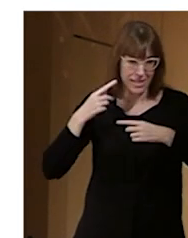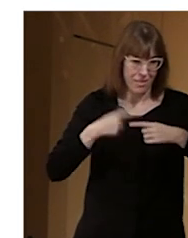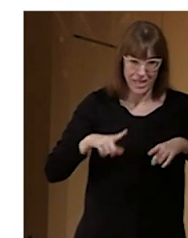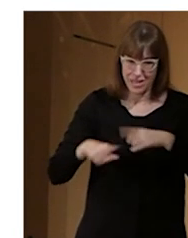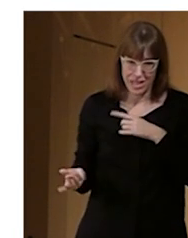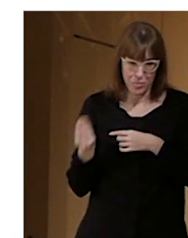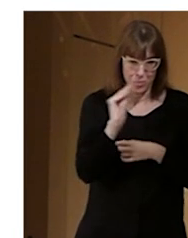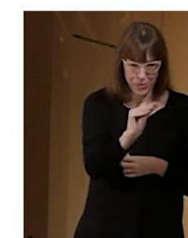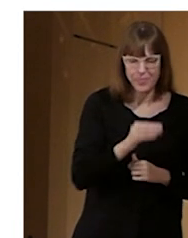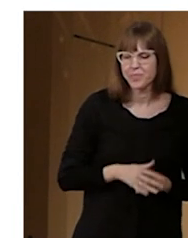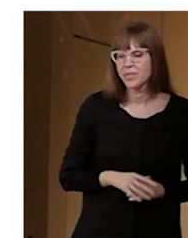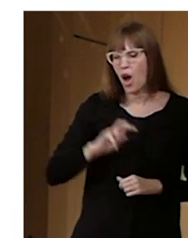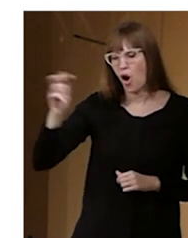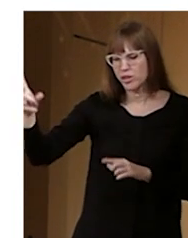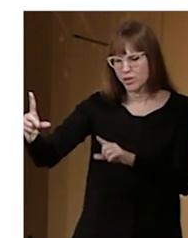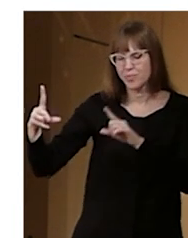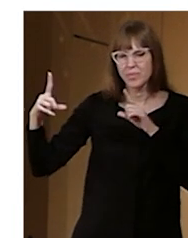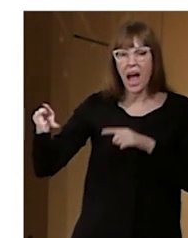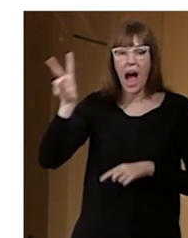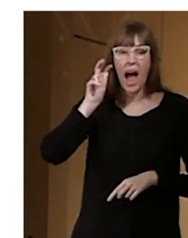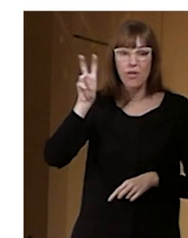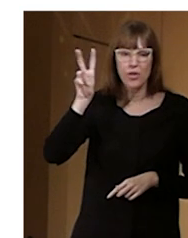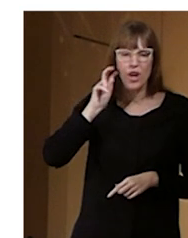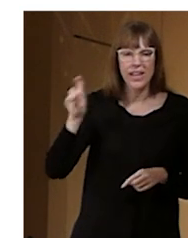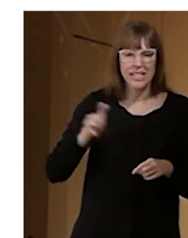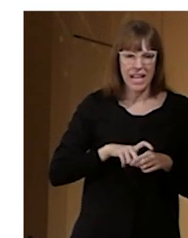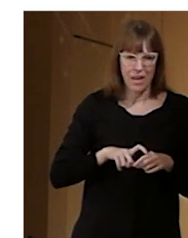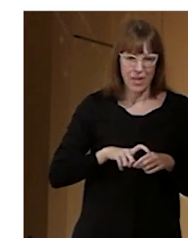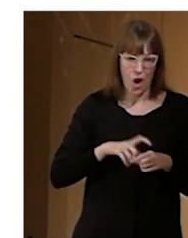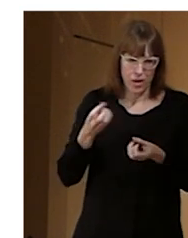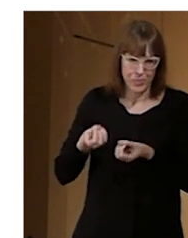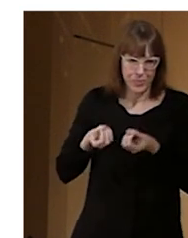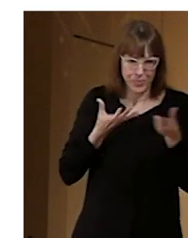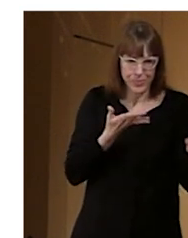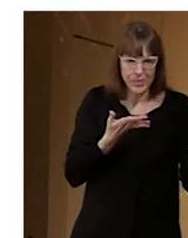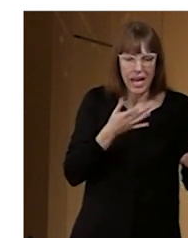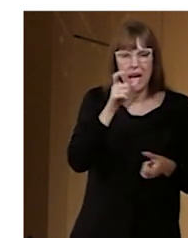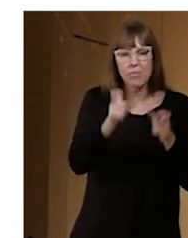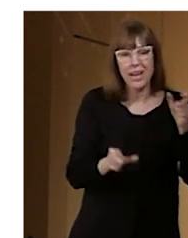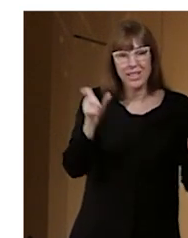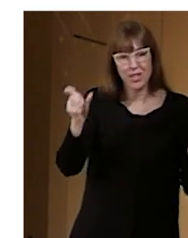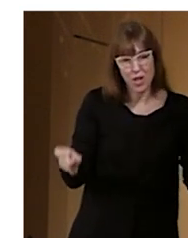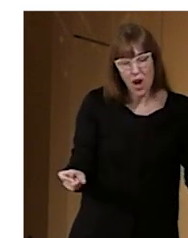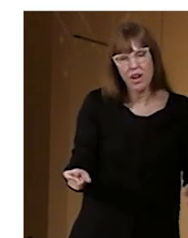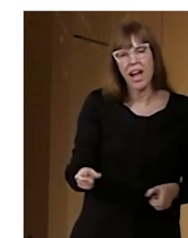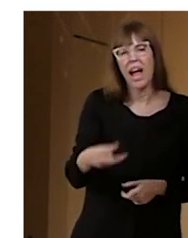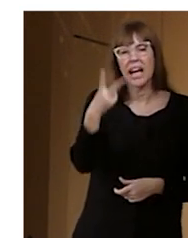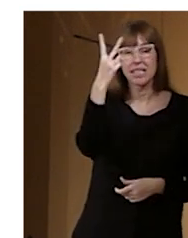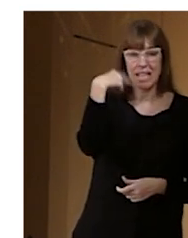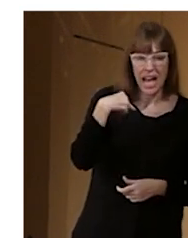La audiodescripción, ¿vale? Esta es una medida, por si no lo conocéis. Las personas con discapacidad visual o ciegas,